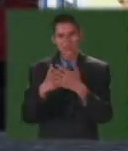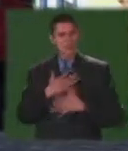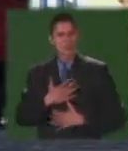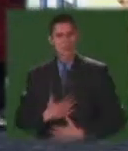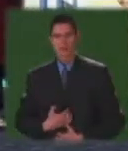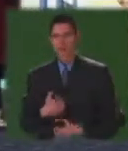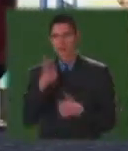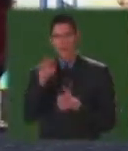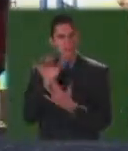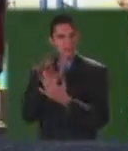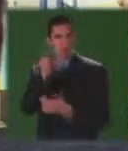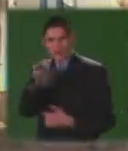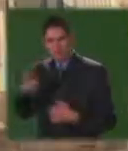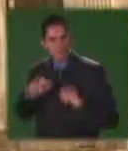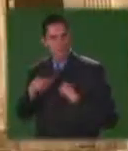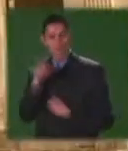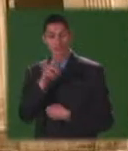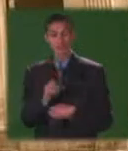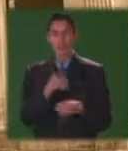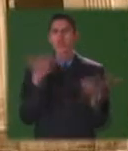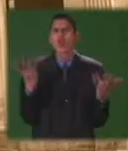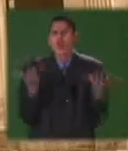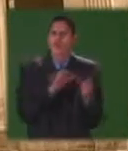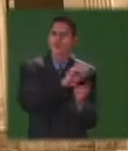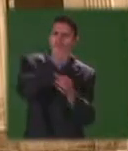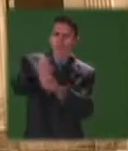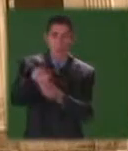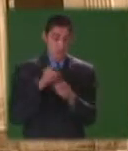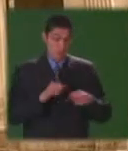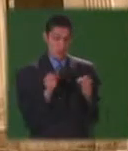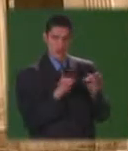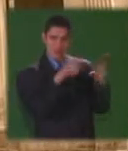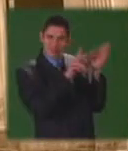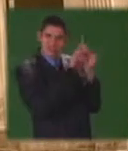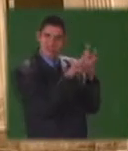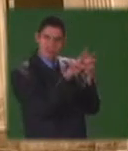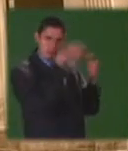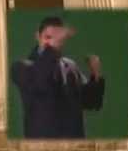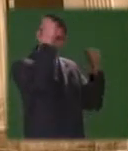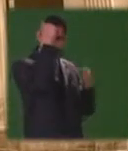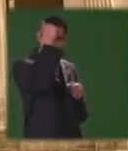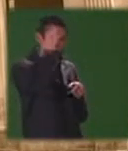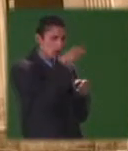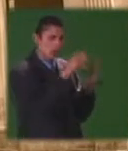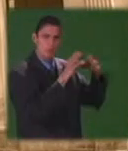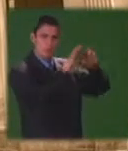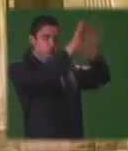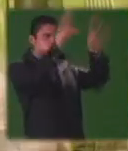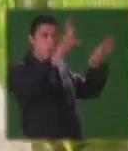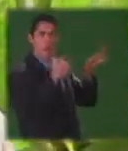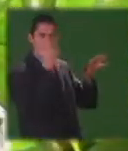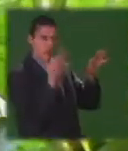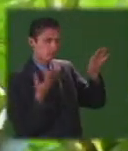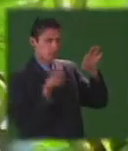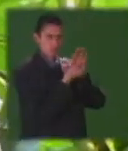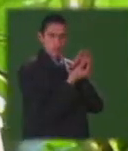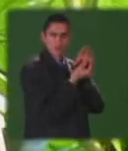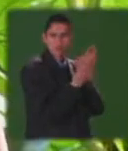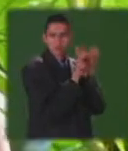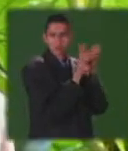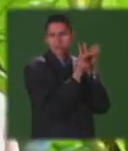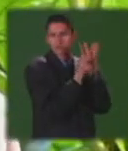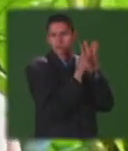totalmente inhumanas. En Bogotá se concentraban en la estación de la sabana. En un vagón blanco eran